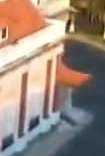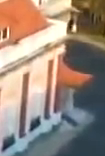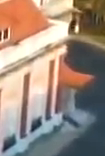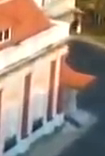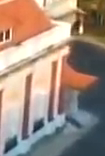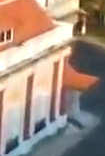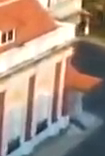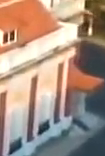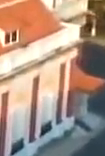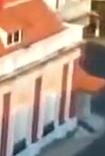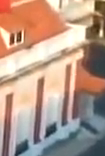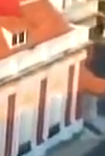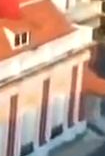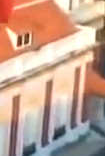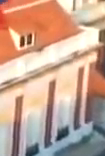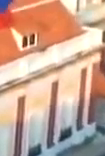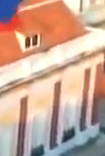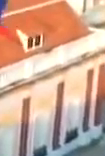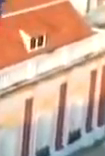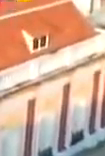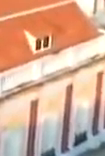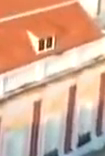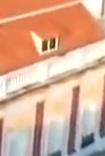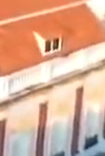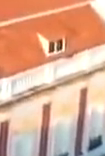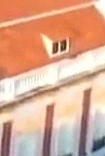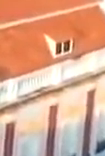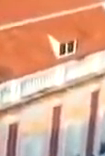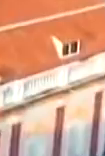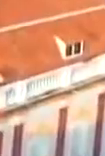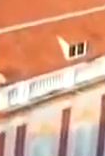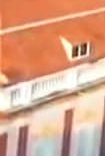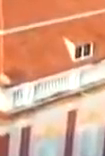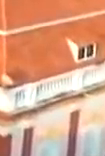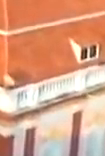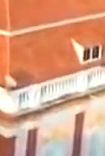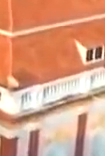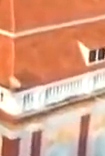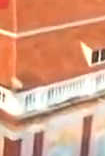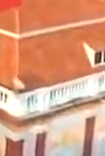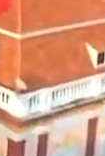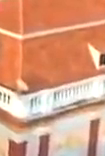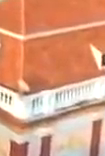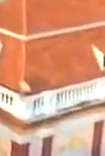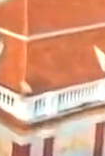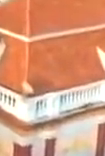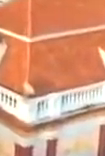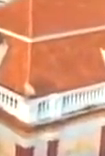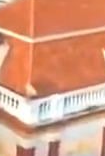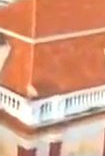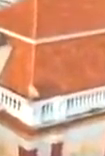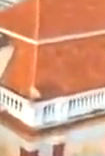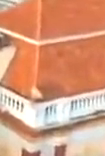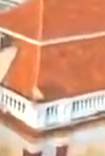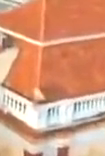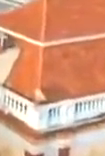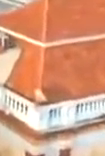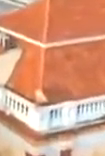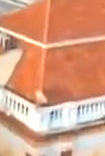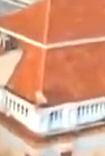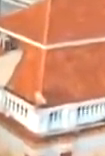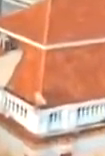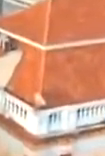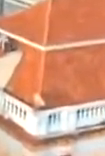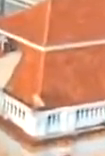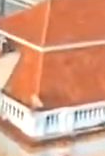en esta nueva cita electoral número 29 en los últimos 22 años a sus gobernadores, alcaldes y miembros de los consejos